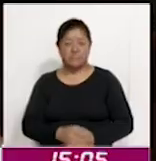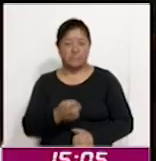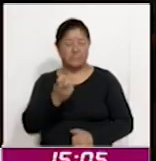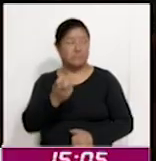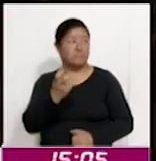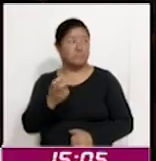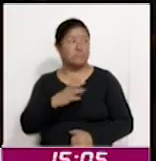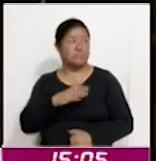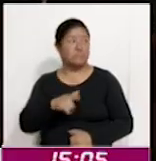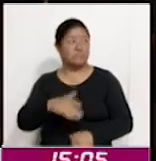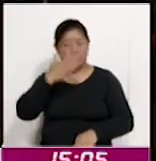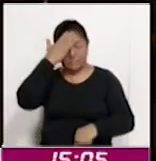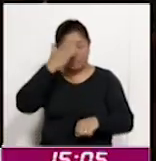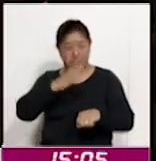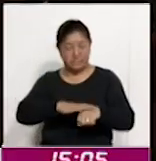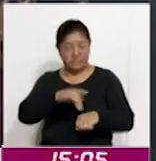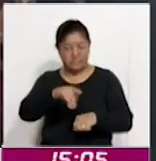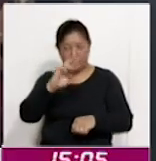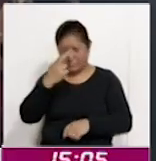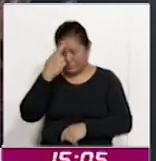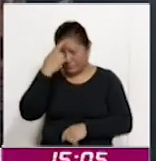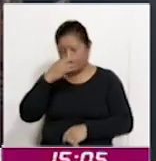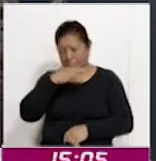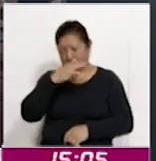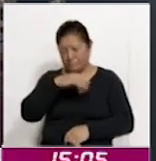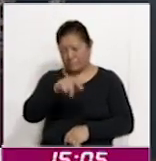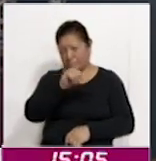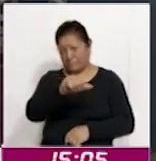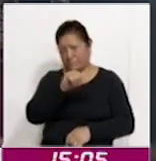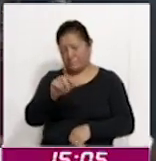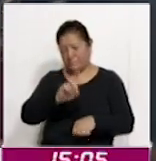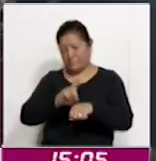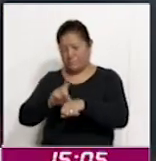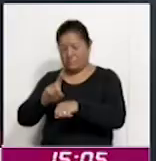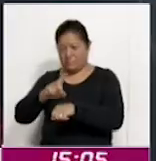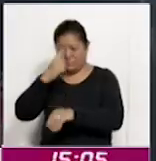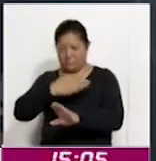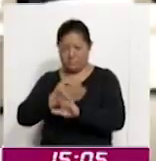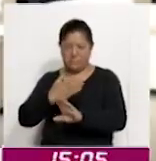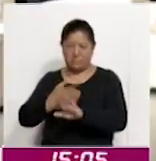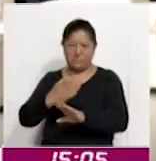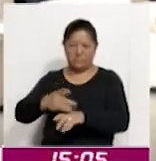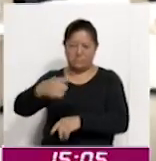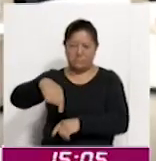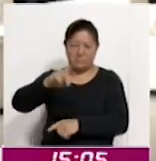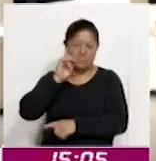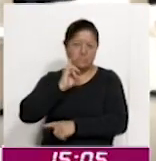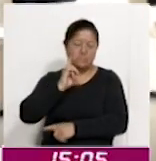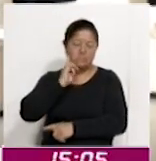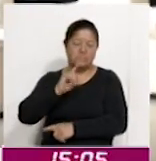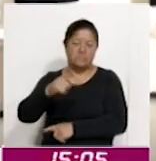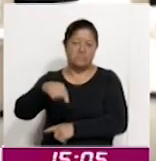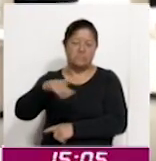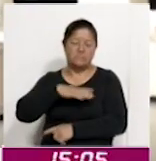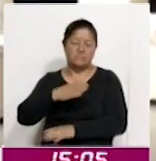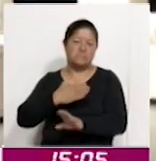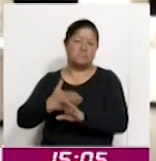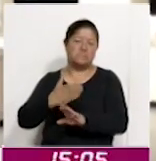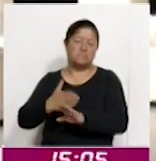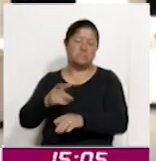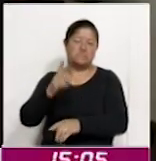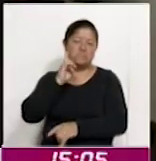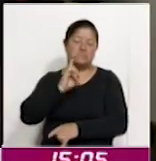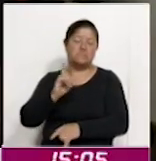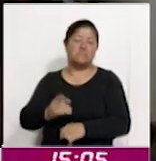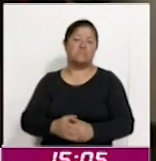en el marco de conmemoración de los 16 días de activismo contra la violencia de género y del Día Internacional de la Eliminación de la Violencia contra la Mujer,